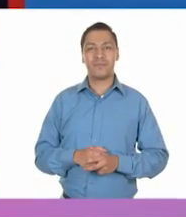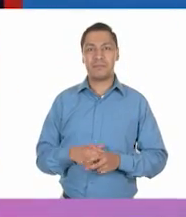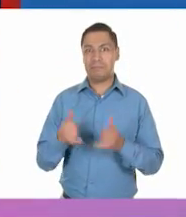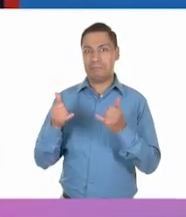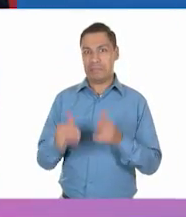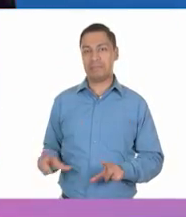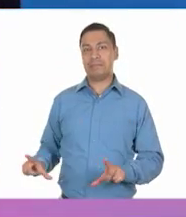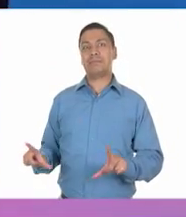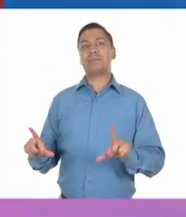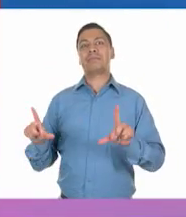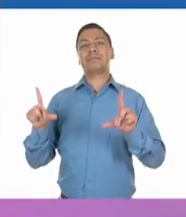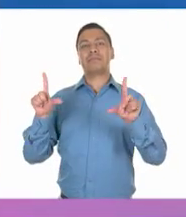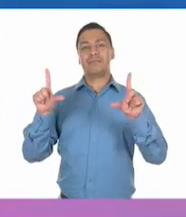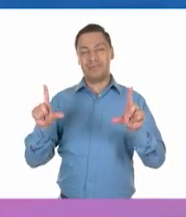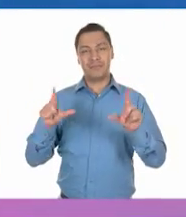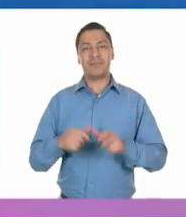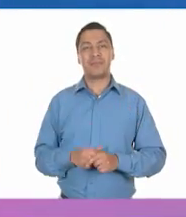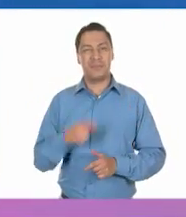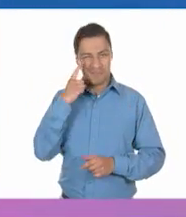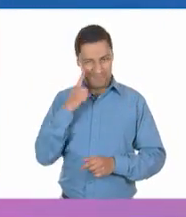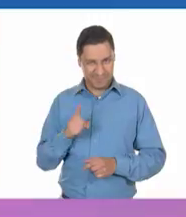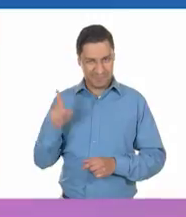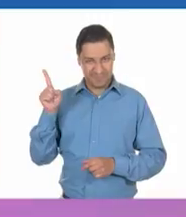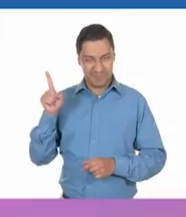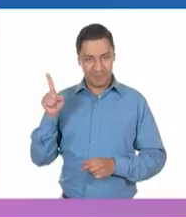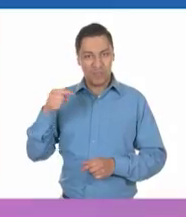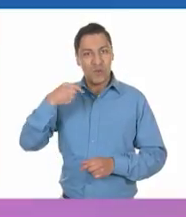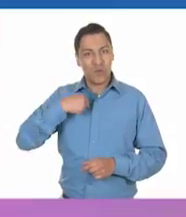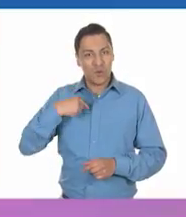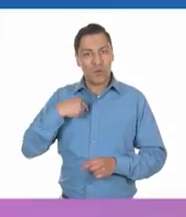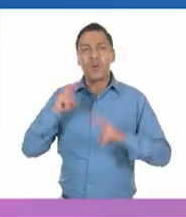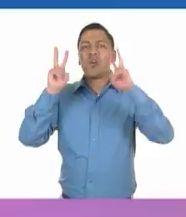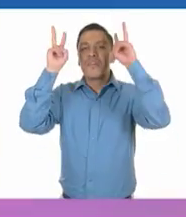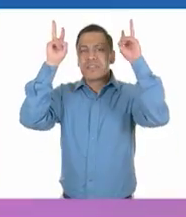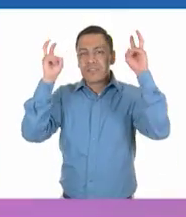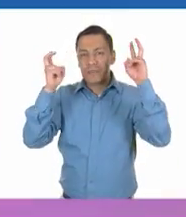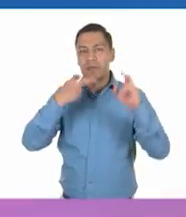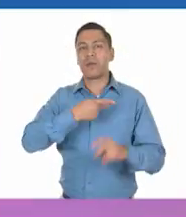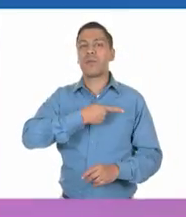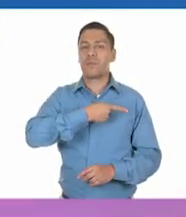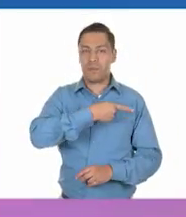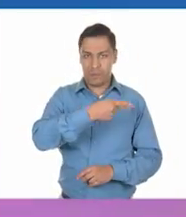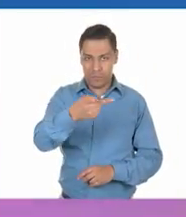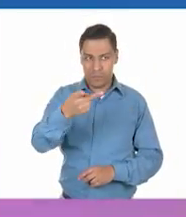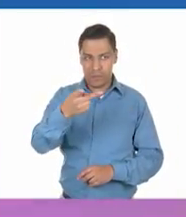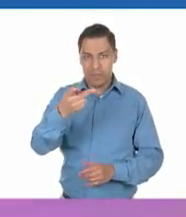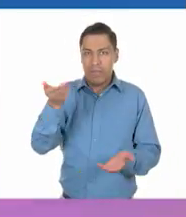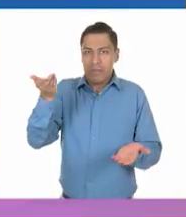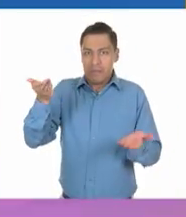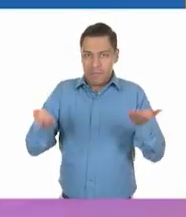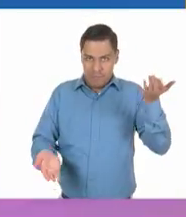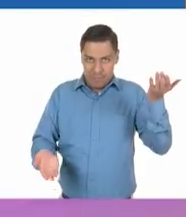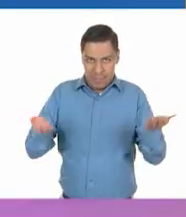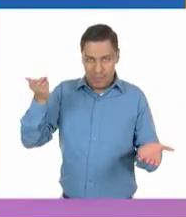pesado. Miren, yo lo hice acerca de la pobreza y muestra una balanza y se encuentran dos